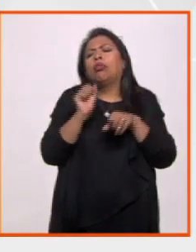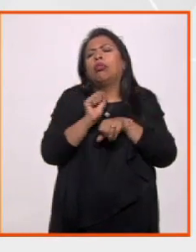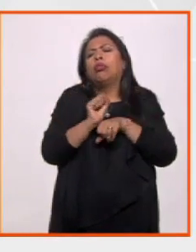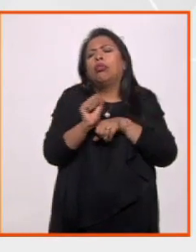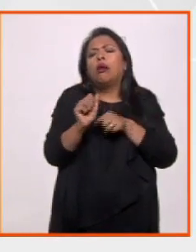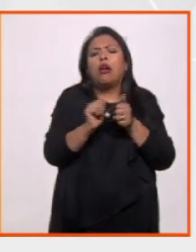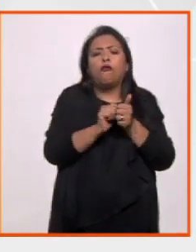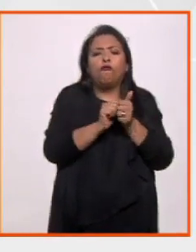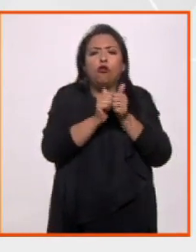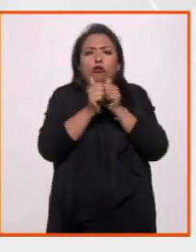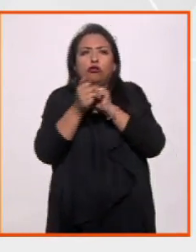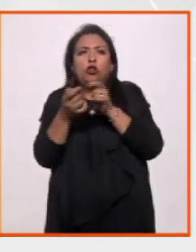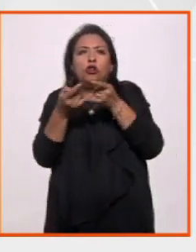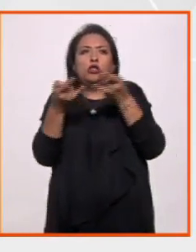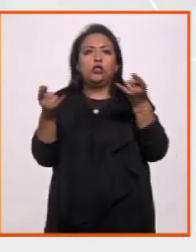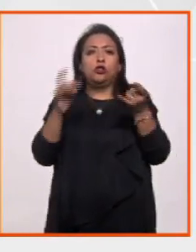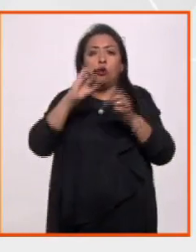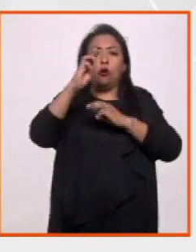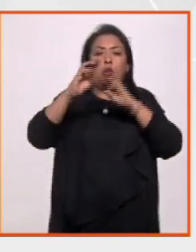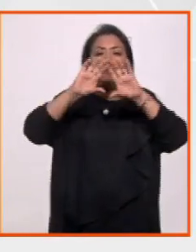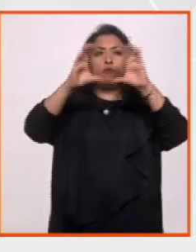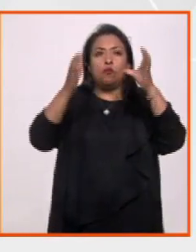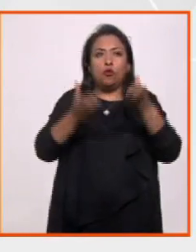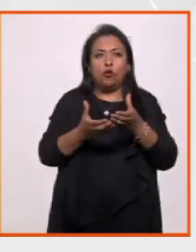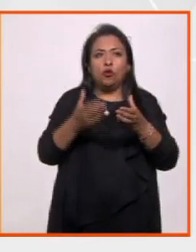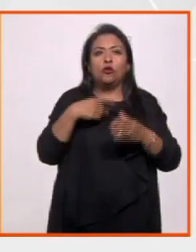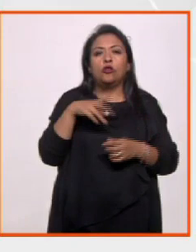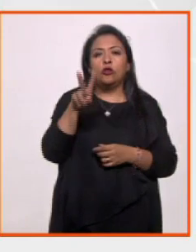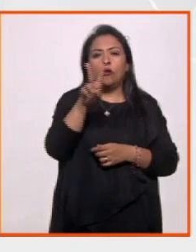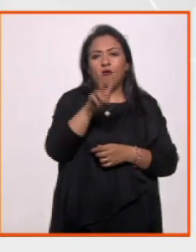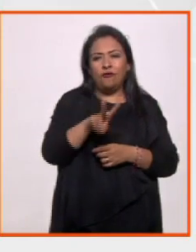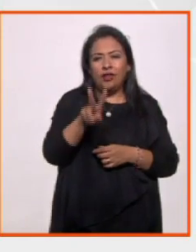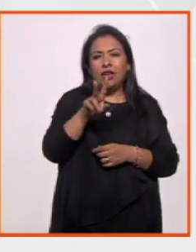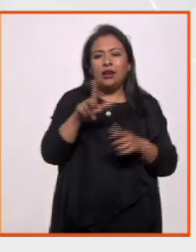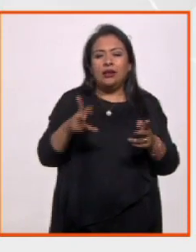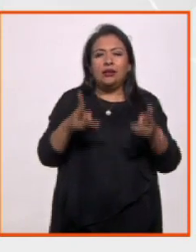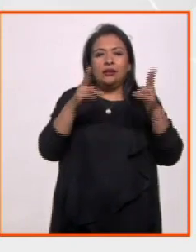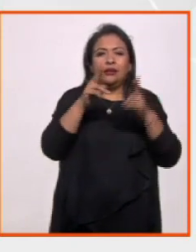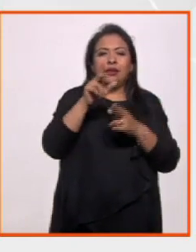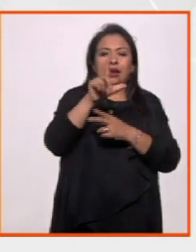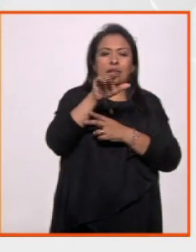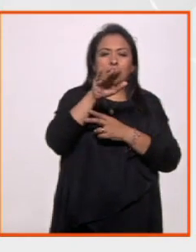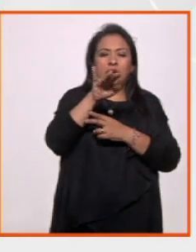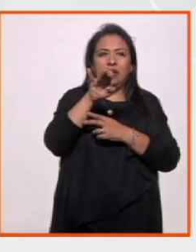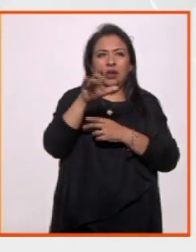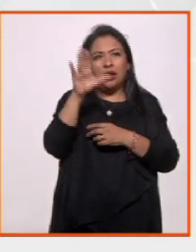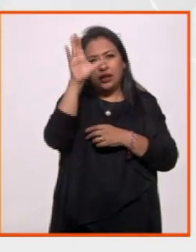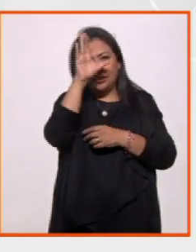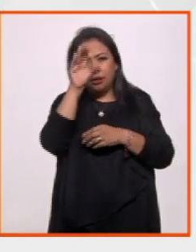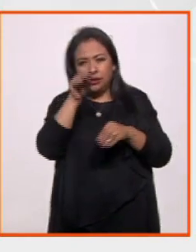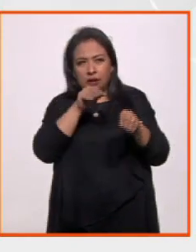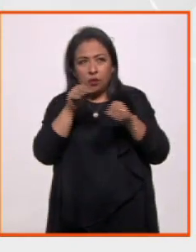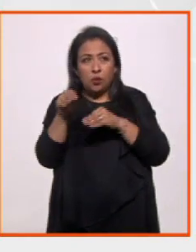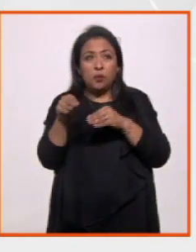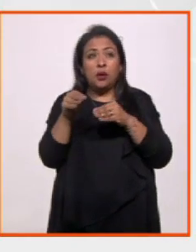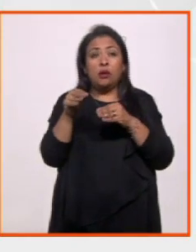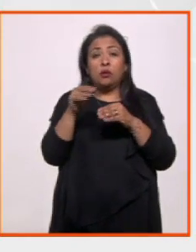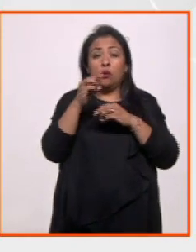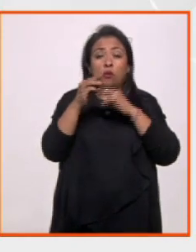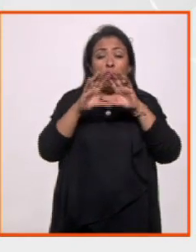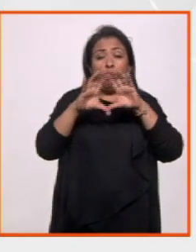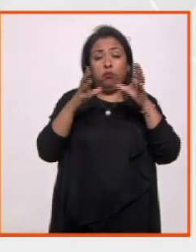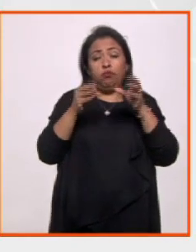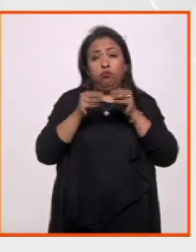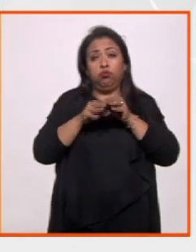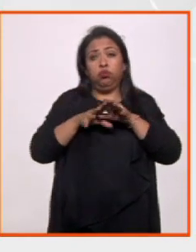la evolución y la historia del universo. Viernes de liminal, la ciencia en movimiento, Laura, y bueno, el universo se expande a cada